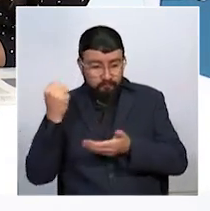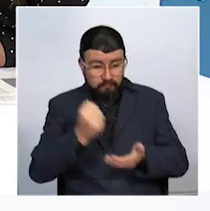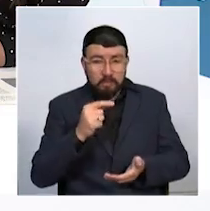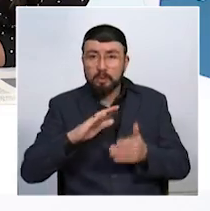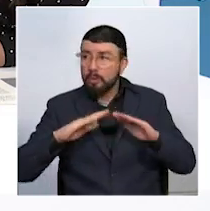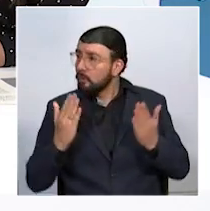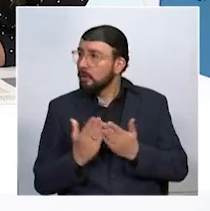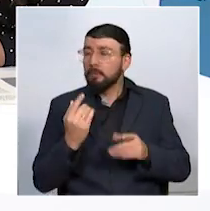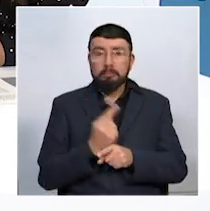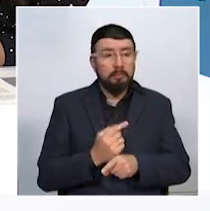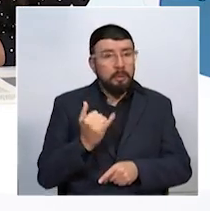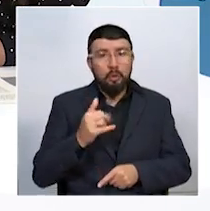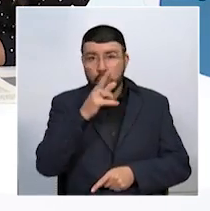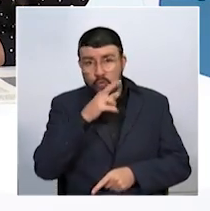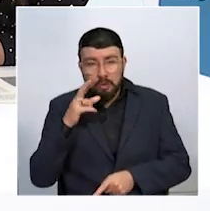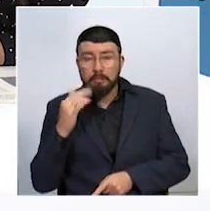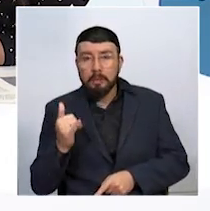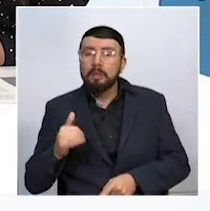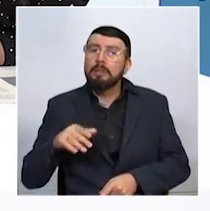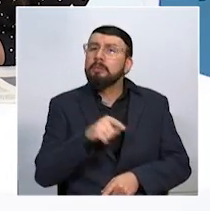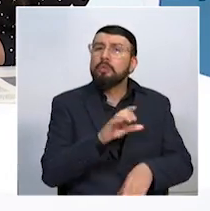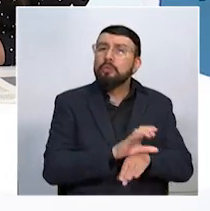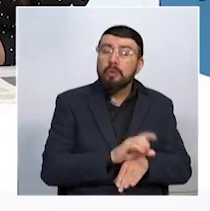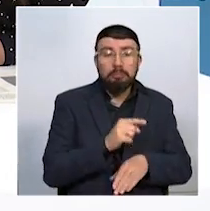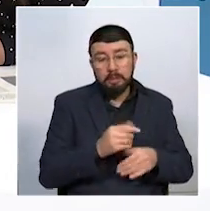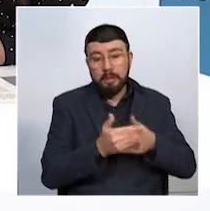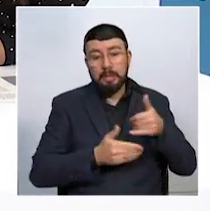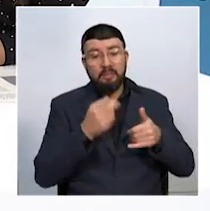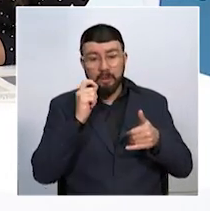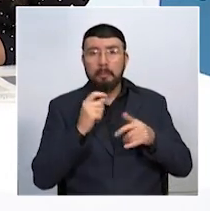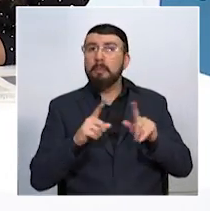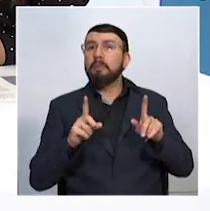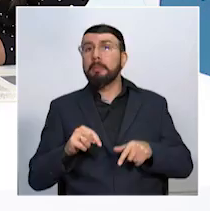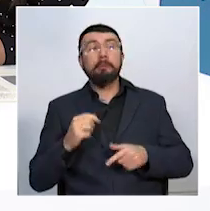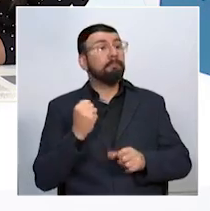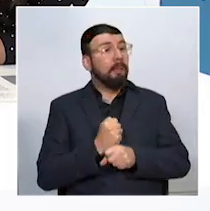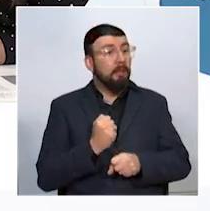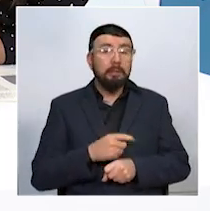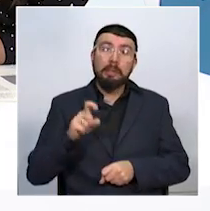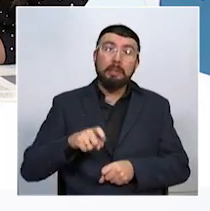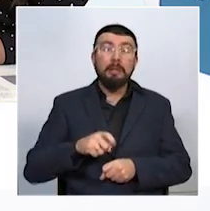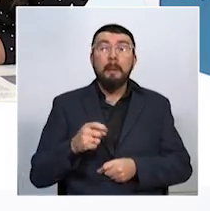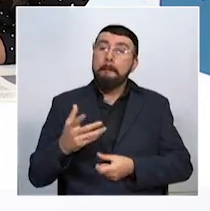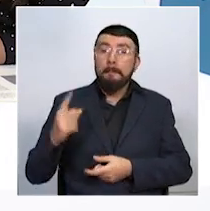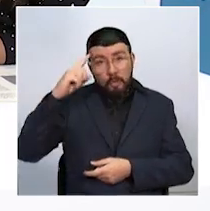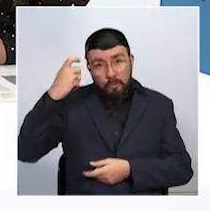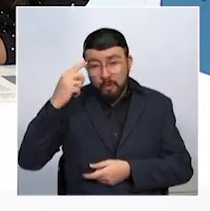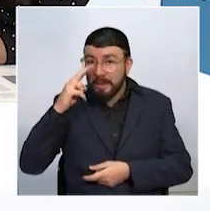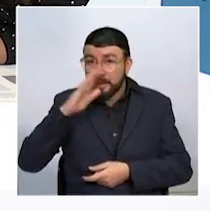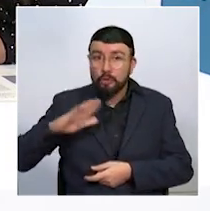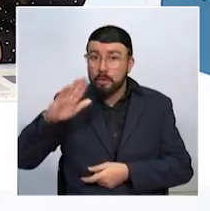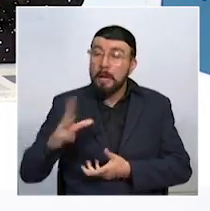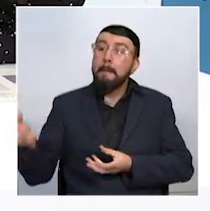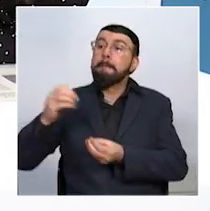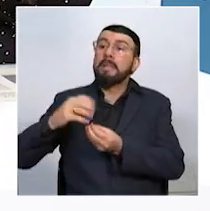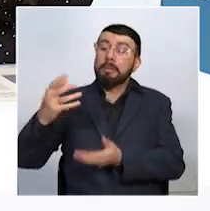zona rural y urbana del Triángulo del Café, pero también queda la tarea para que se le pidan más recursos al gobierno nacional y seguirlos destinando a la educación.